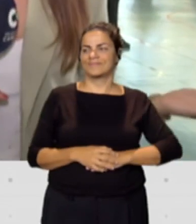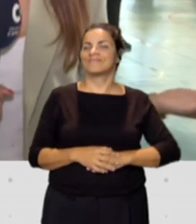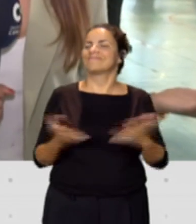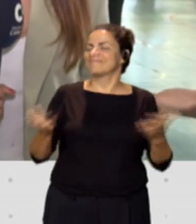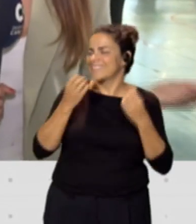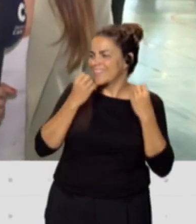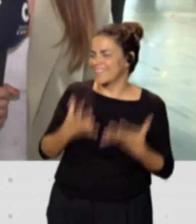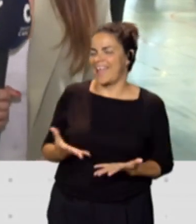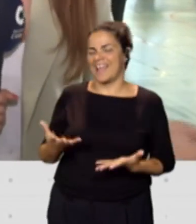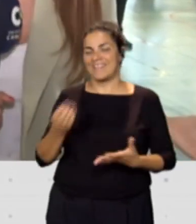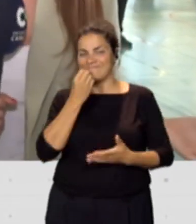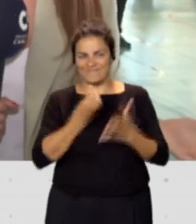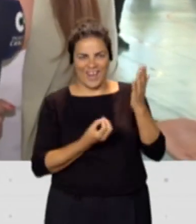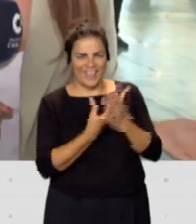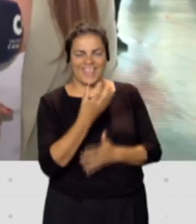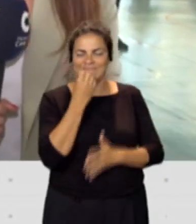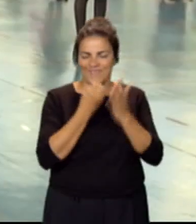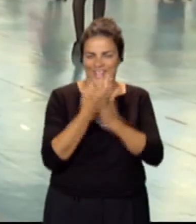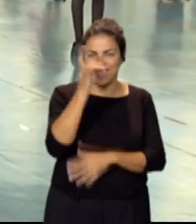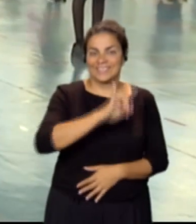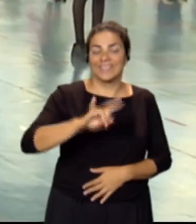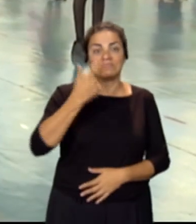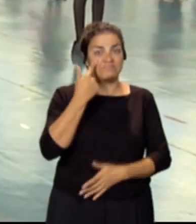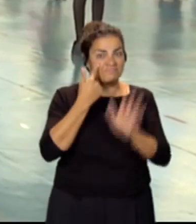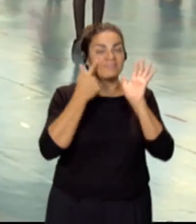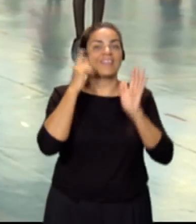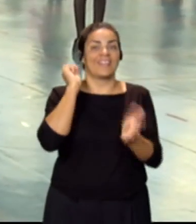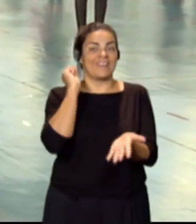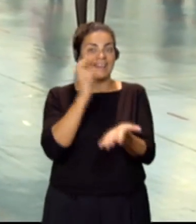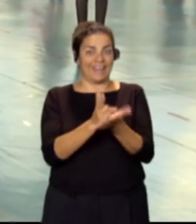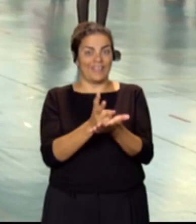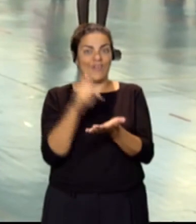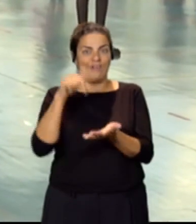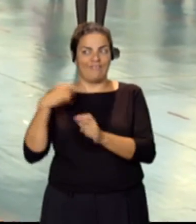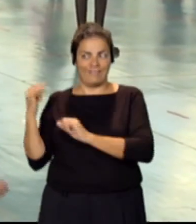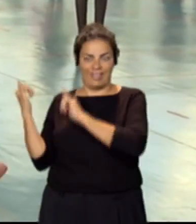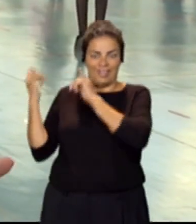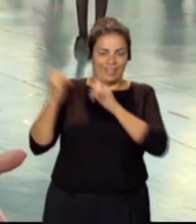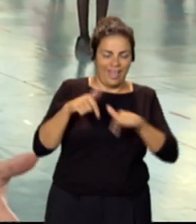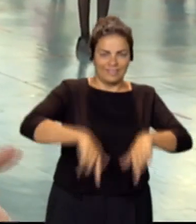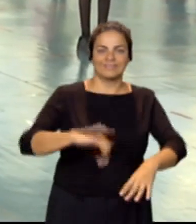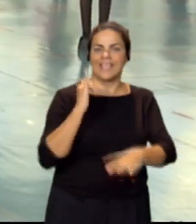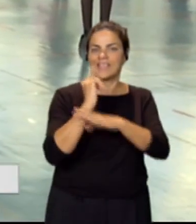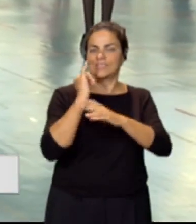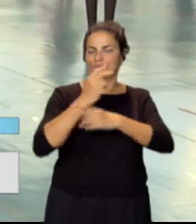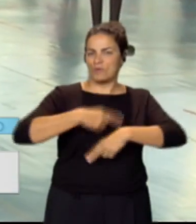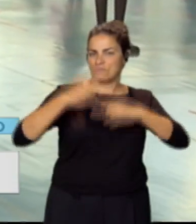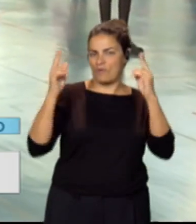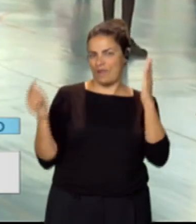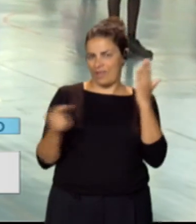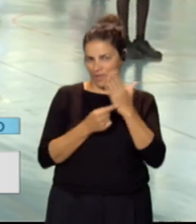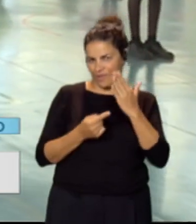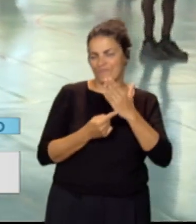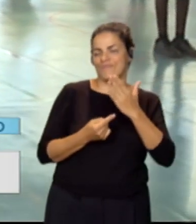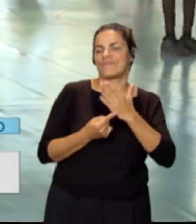¿Qué tal, María? Buenos días, buenos días, Canarias. Pues fíjate, ese reto que nos ha traído hasta aquí, hasta este Instituto Público de la zona sur de la isla